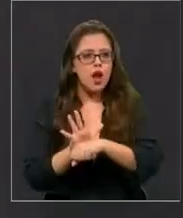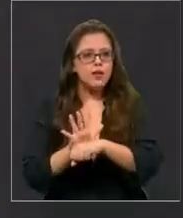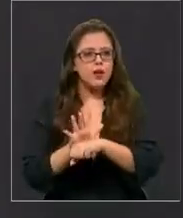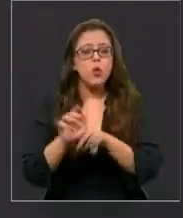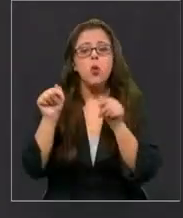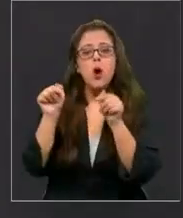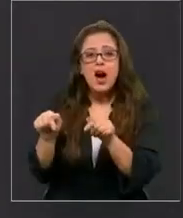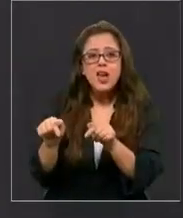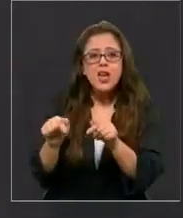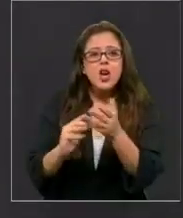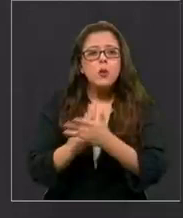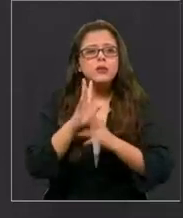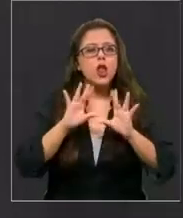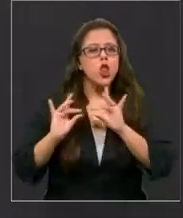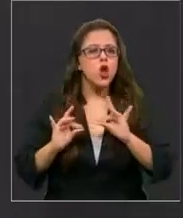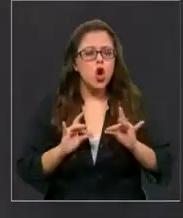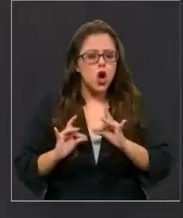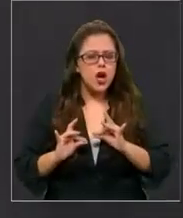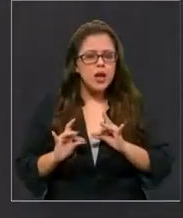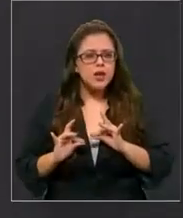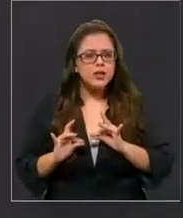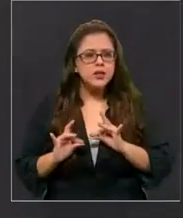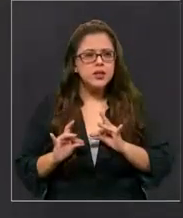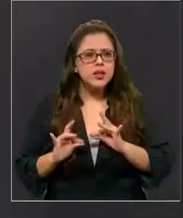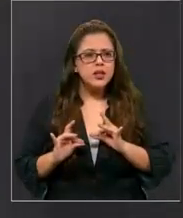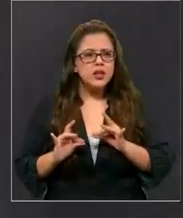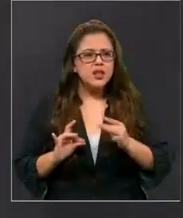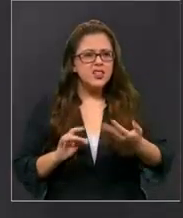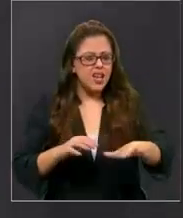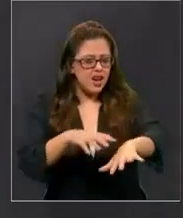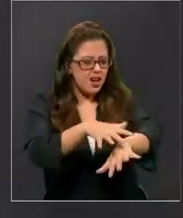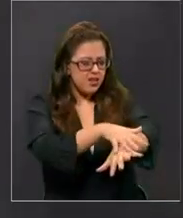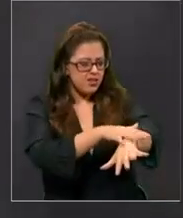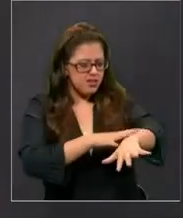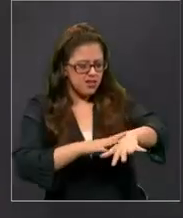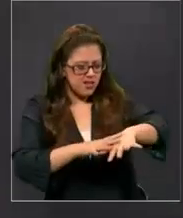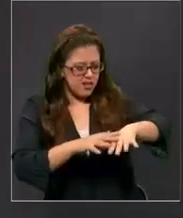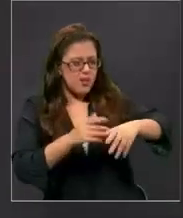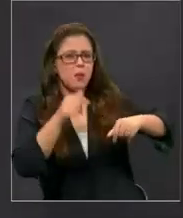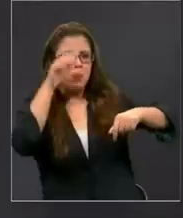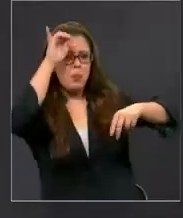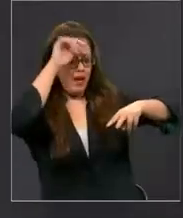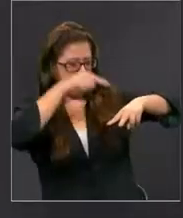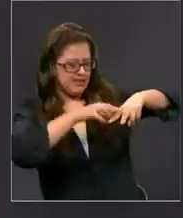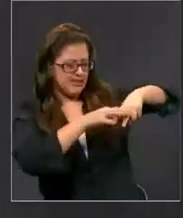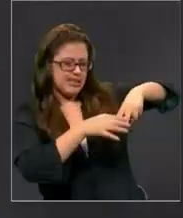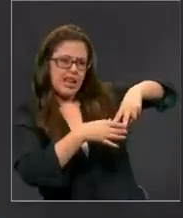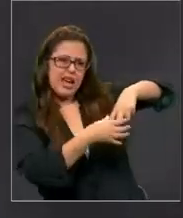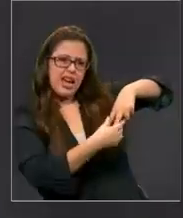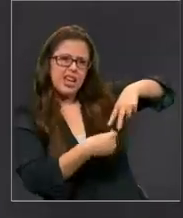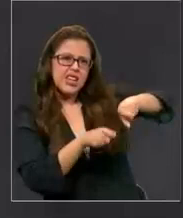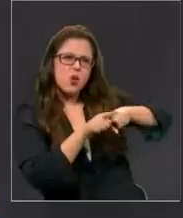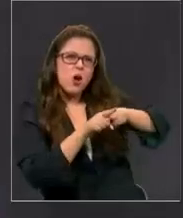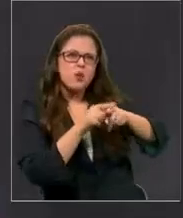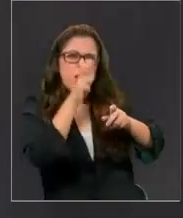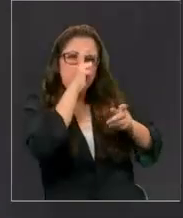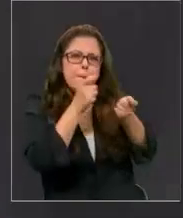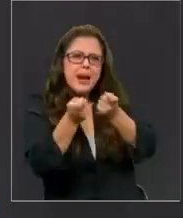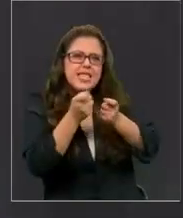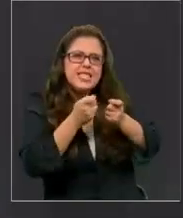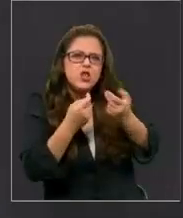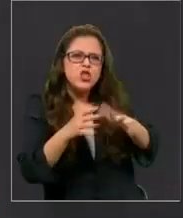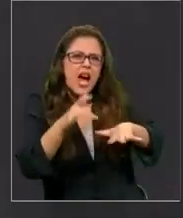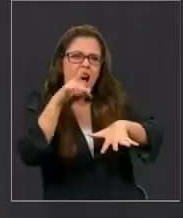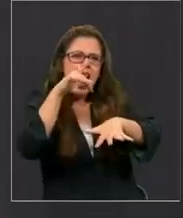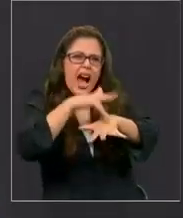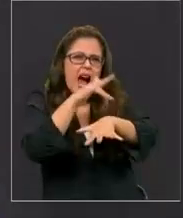Comenzó con unos dolores en las extremidades en las piernas en los gemelos con una sensación de quemadura después se le agregó